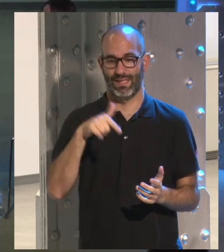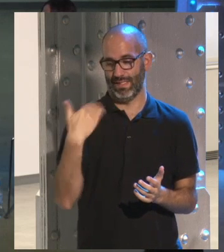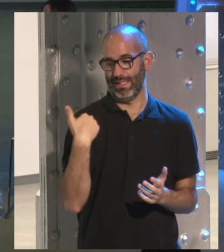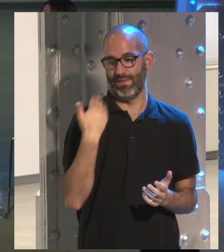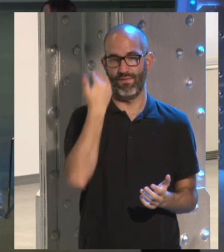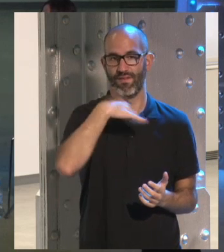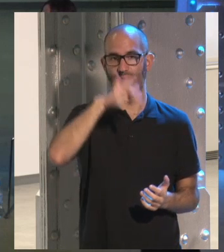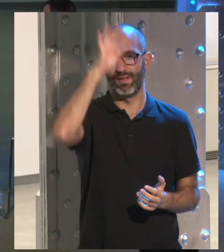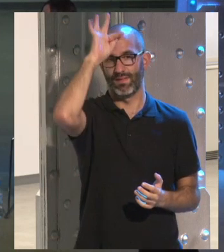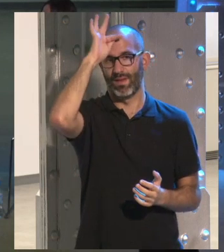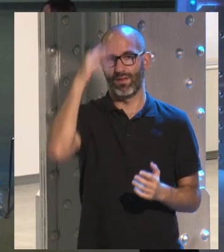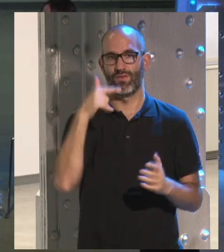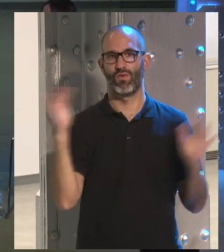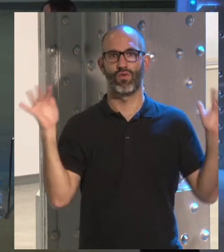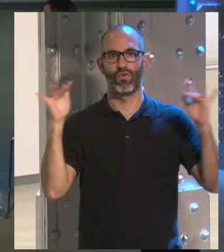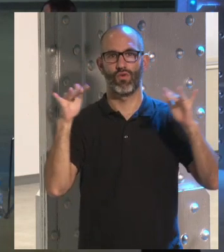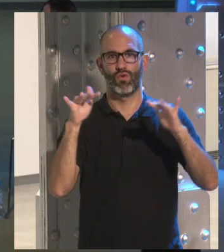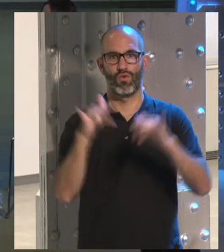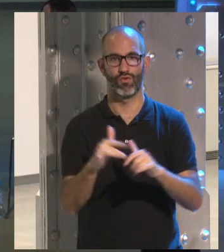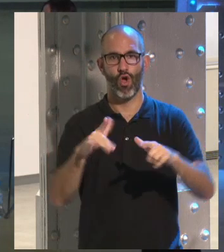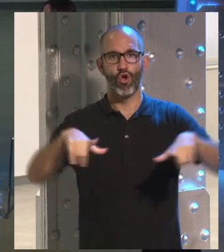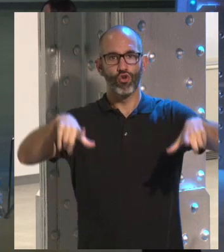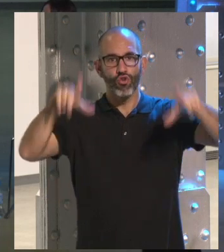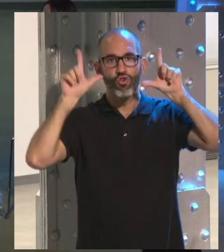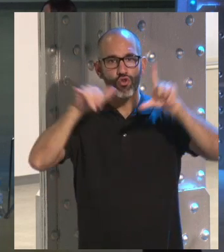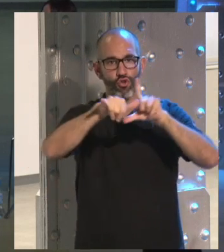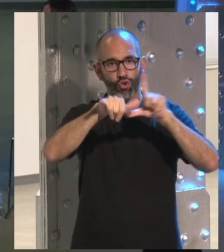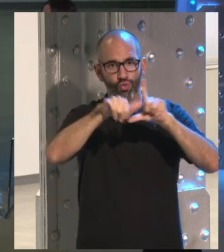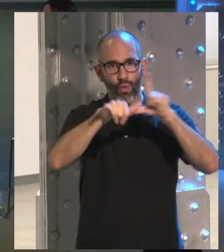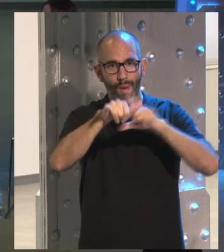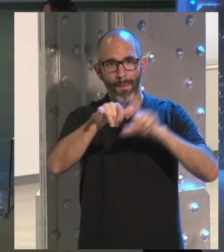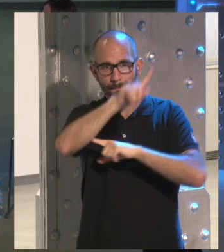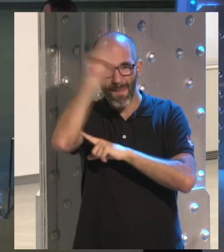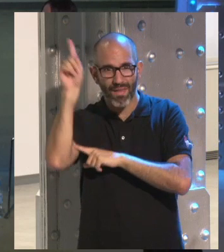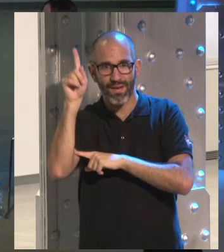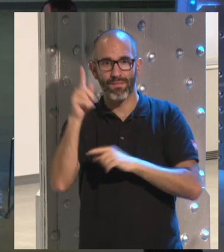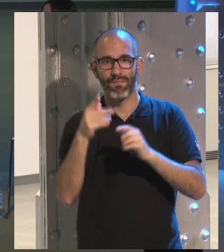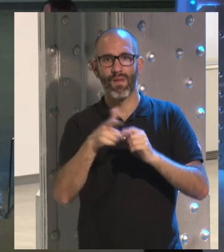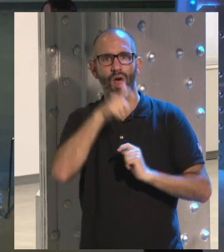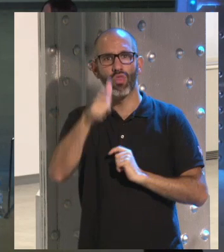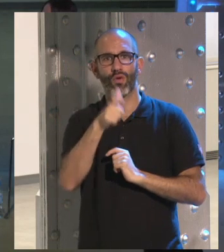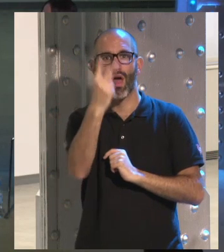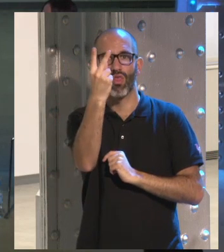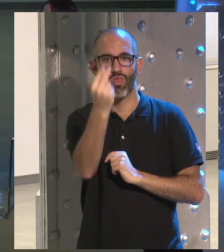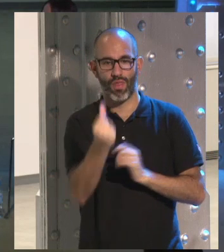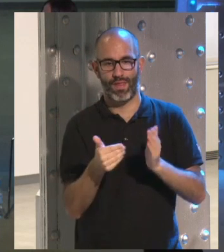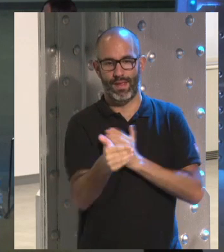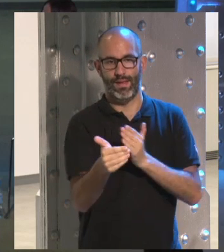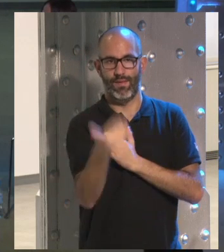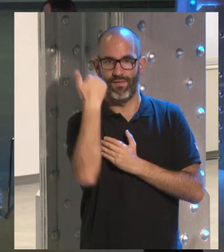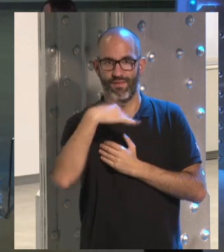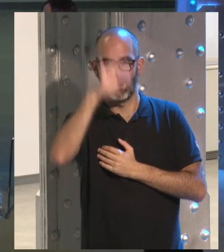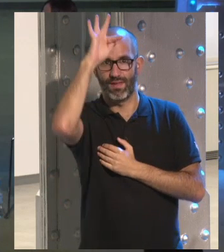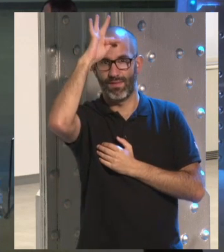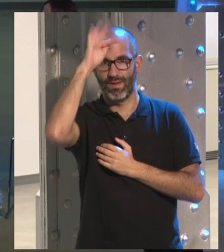la que hay que estar, en una concentración de youtubers en Madrid que va durar dos días. Entre ellos está el famoso